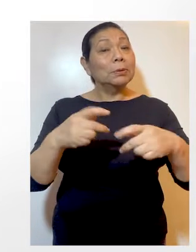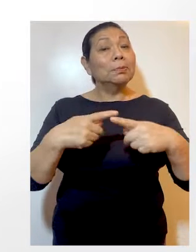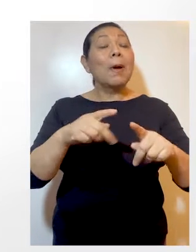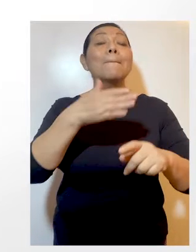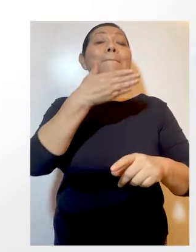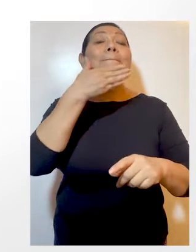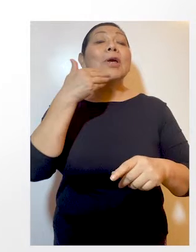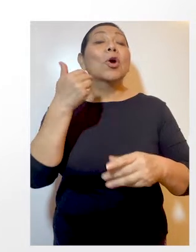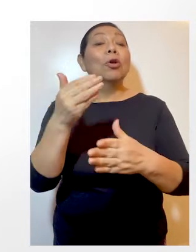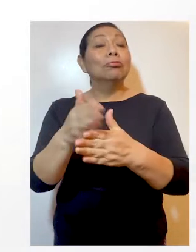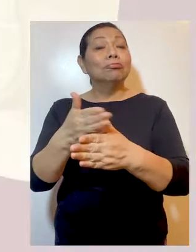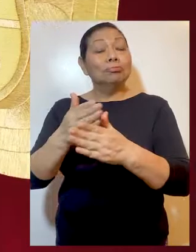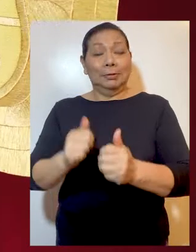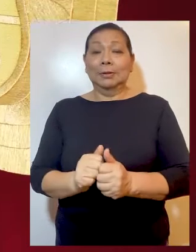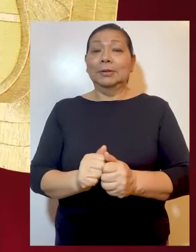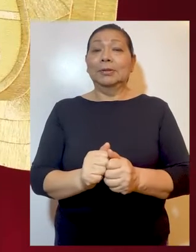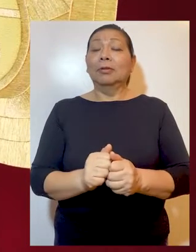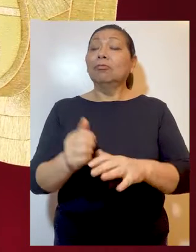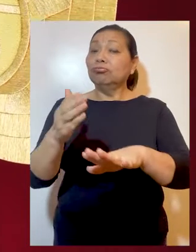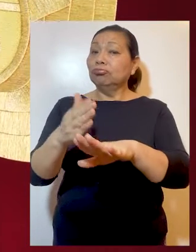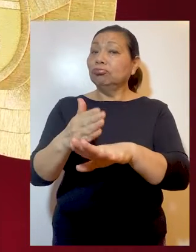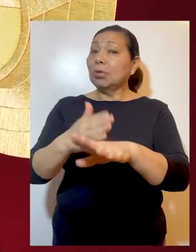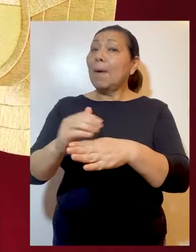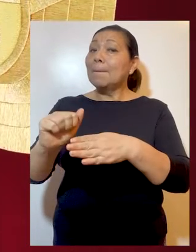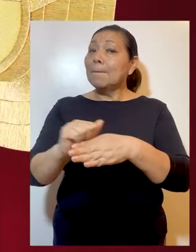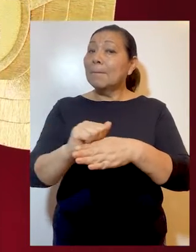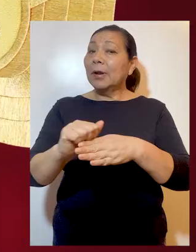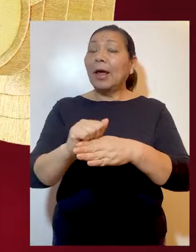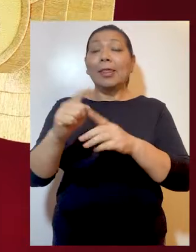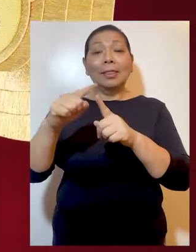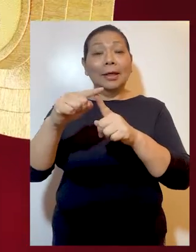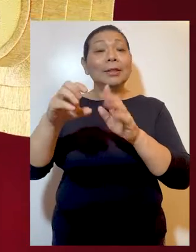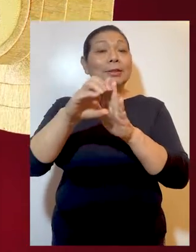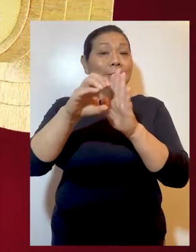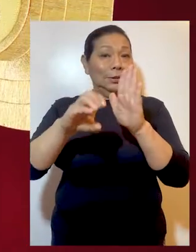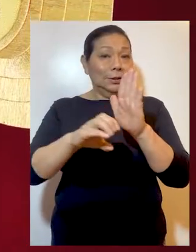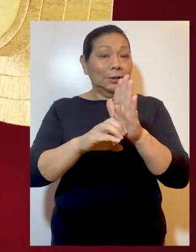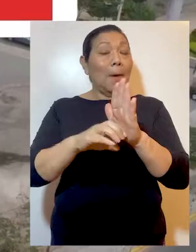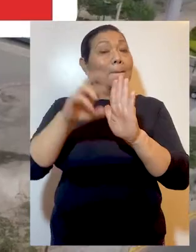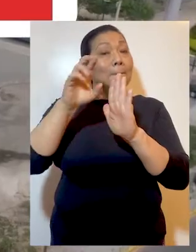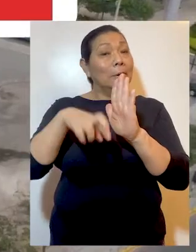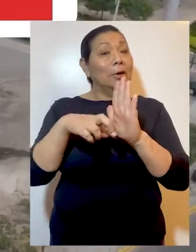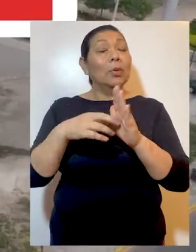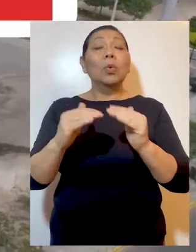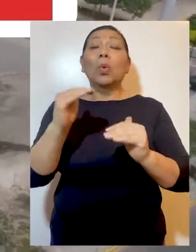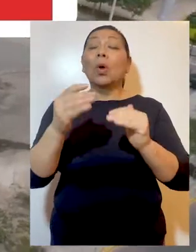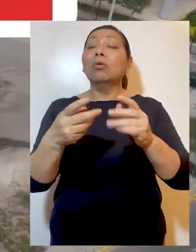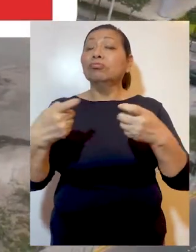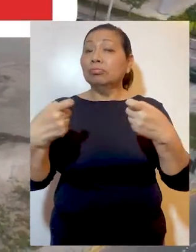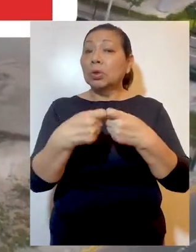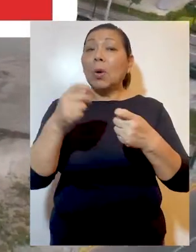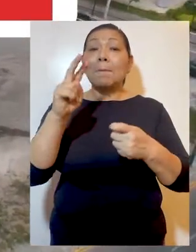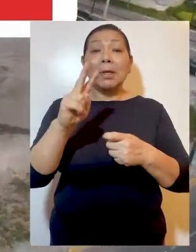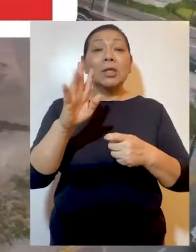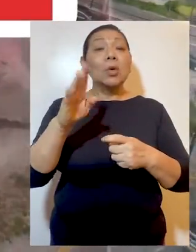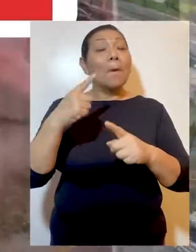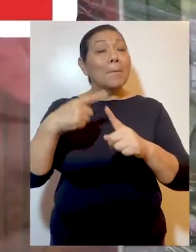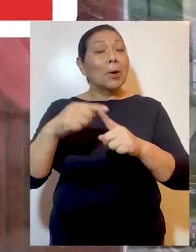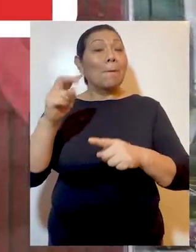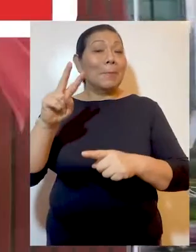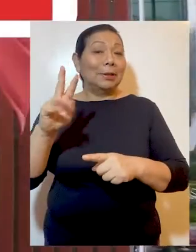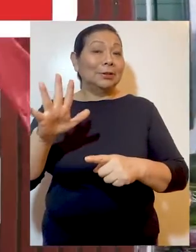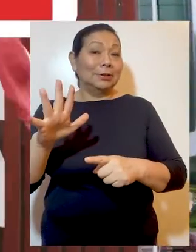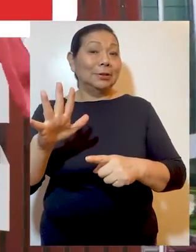extensión para permitir a los mejores participantes desarrollar prácticas en el TC. Realizó el programa de estancia virtual